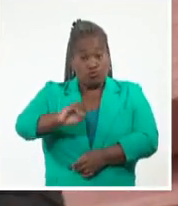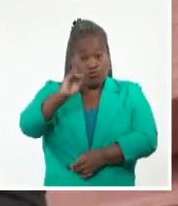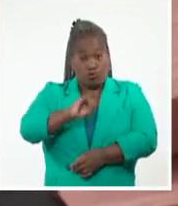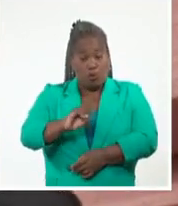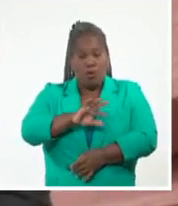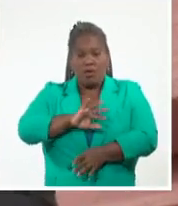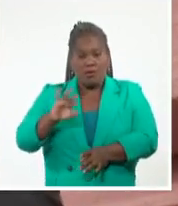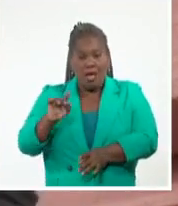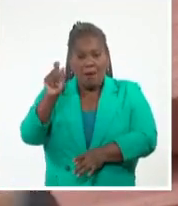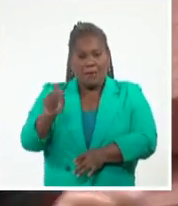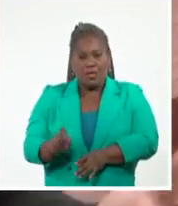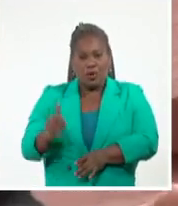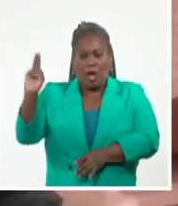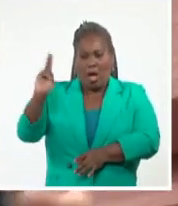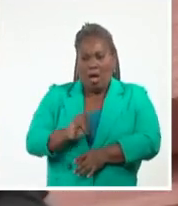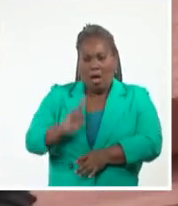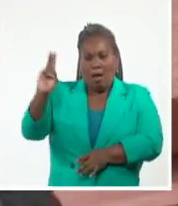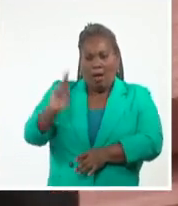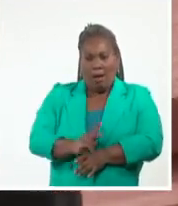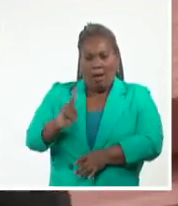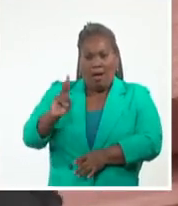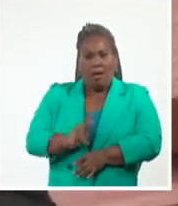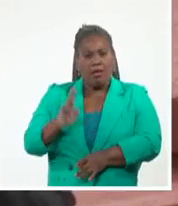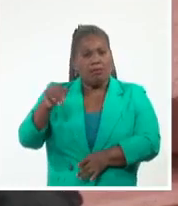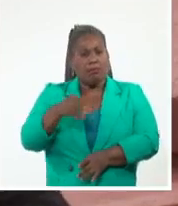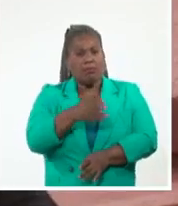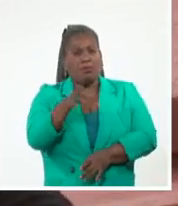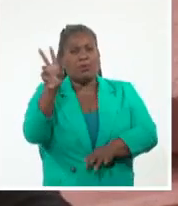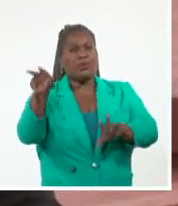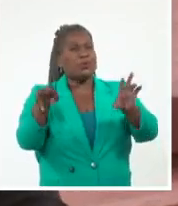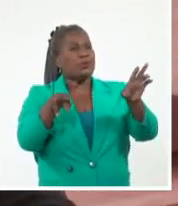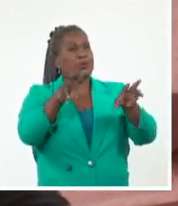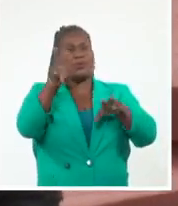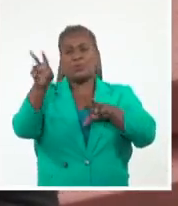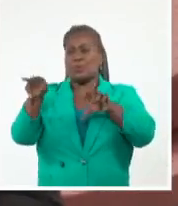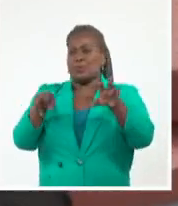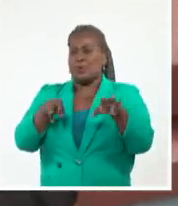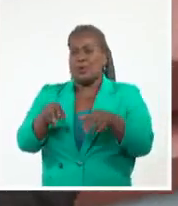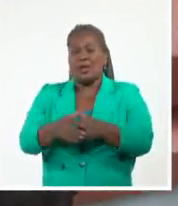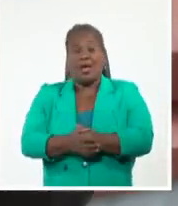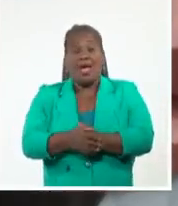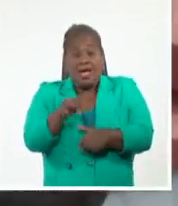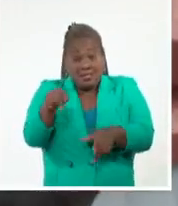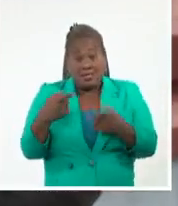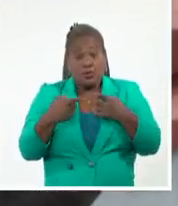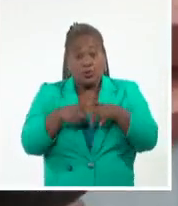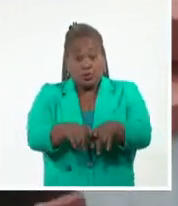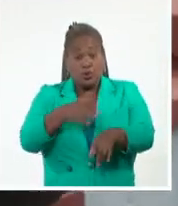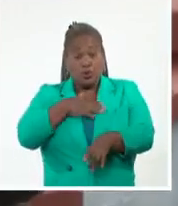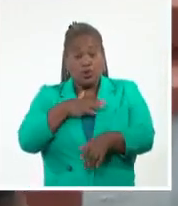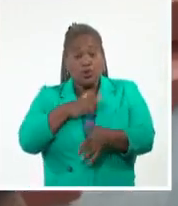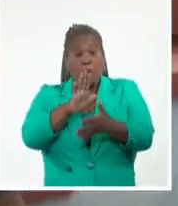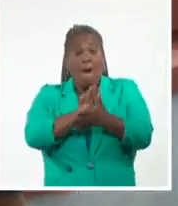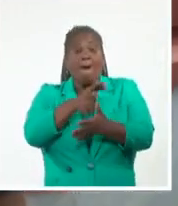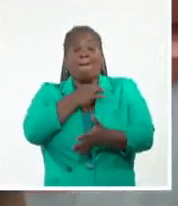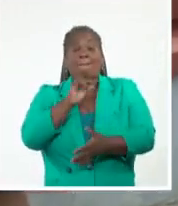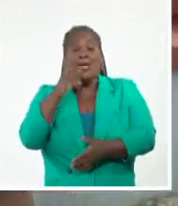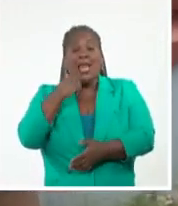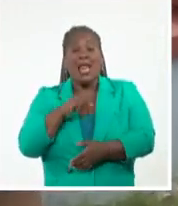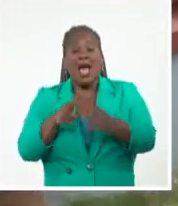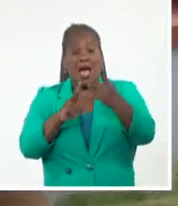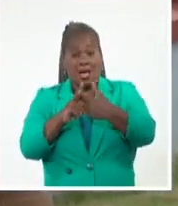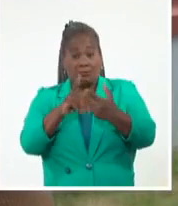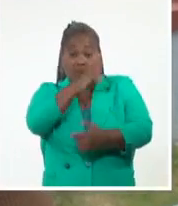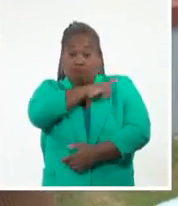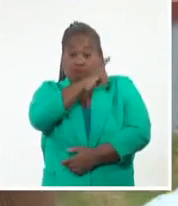acercarse y recorrer este lugar. Para ello, nos acompaña esta tarde Melay García, quien es jefa de